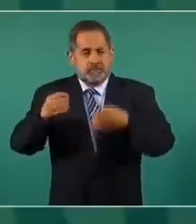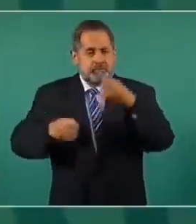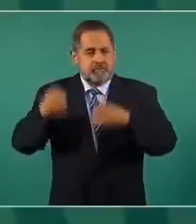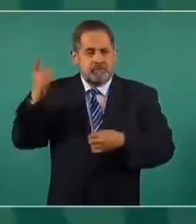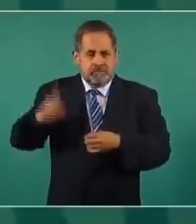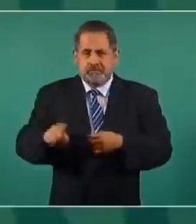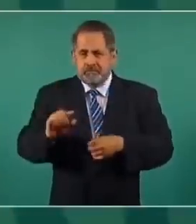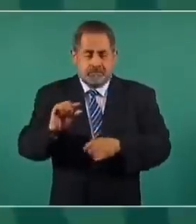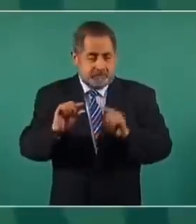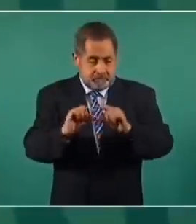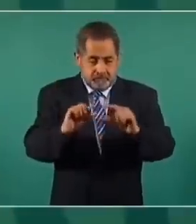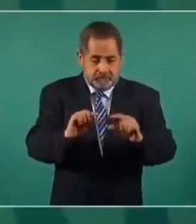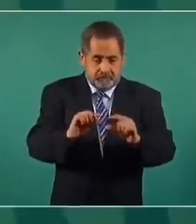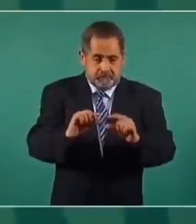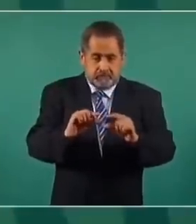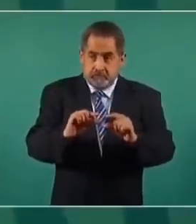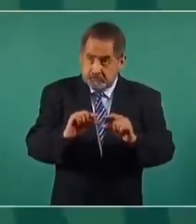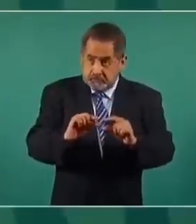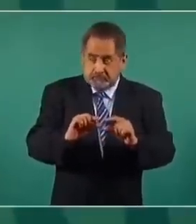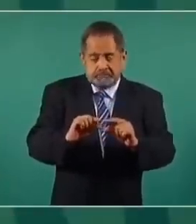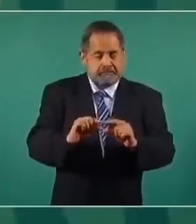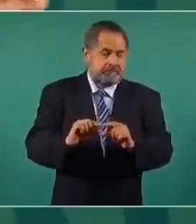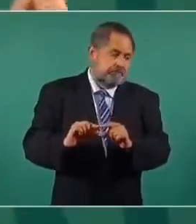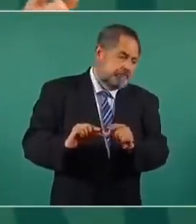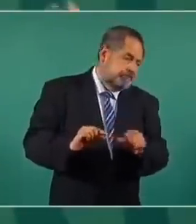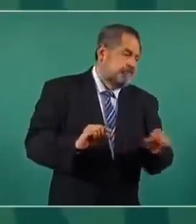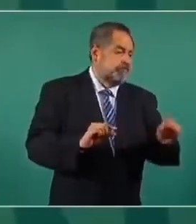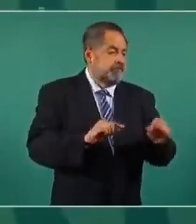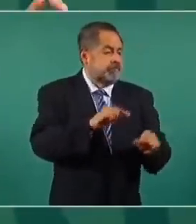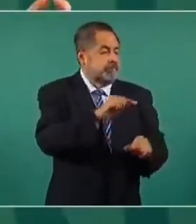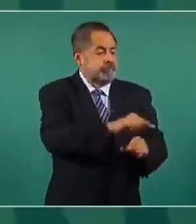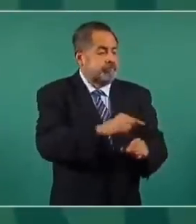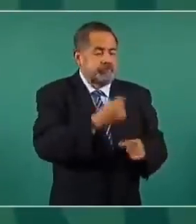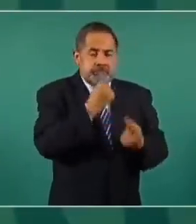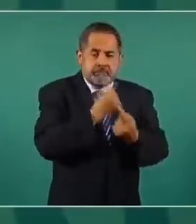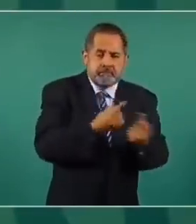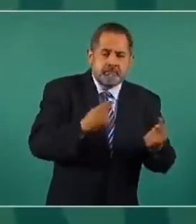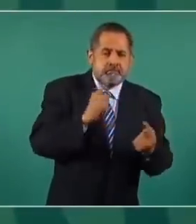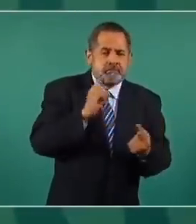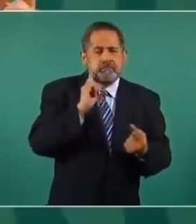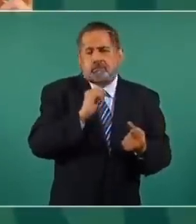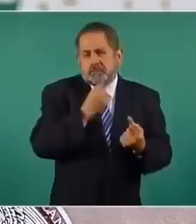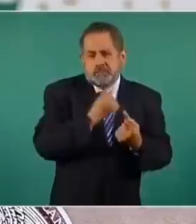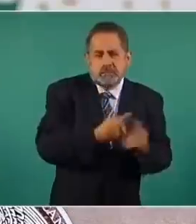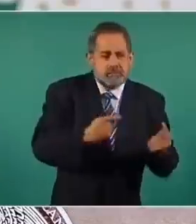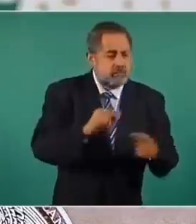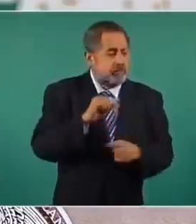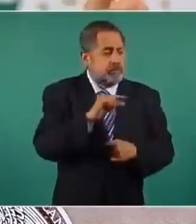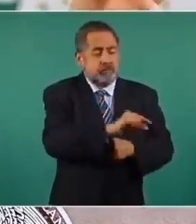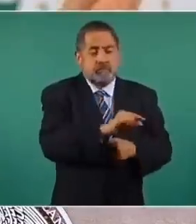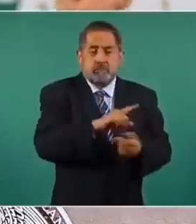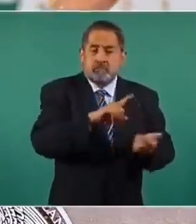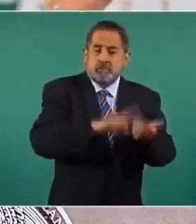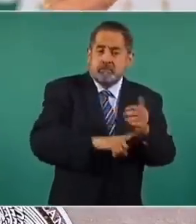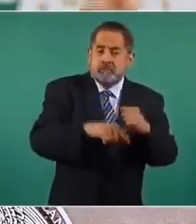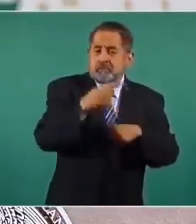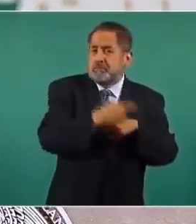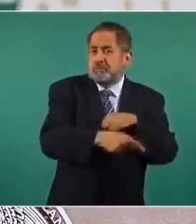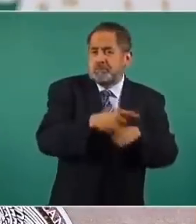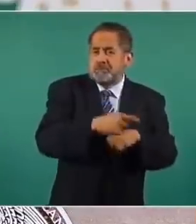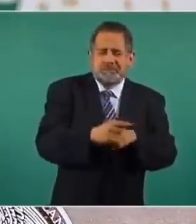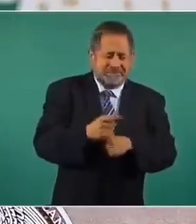amparo, se desviara hacia un niño o una niña, cuyo riesgo es